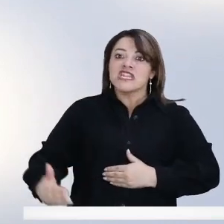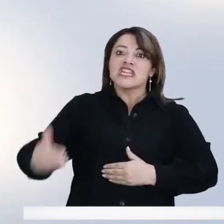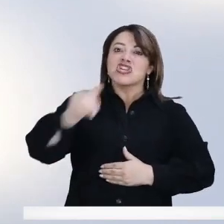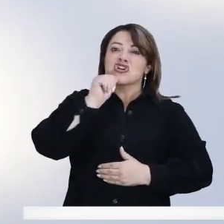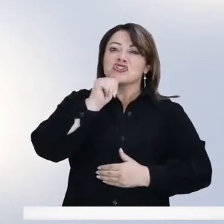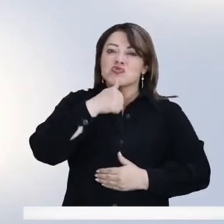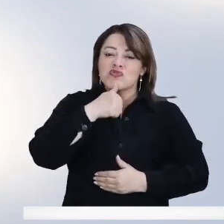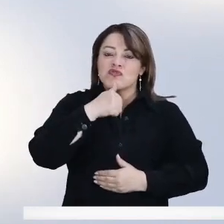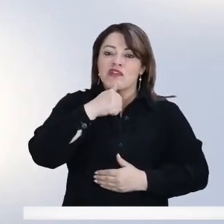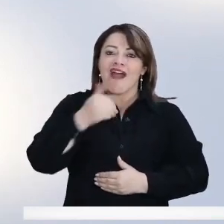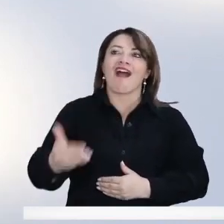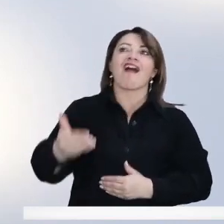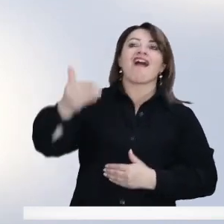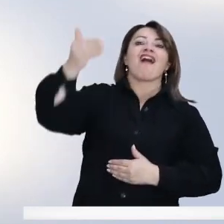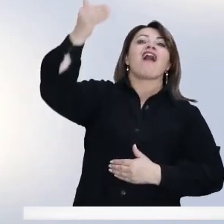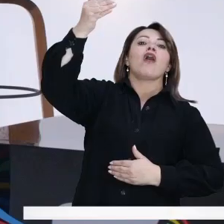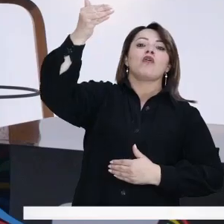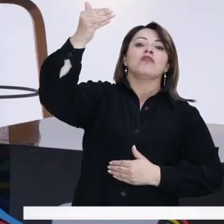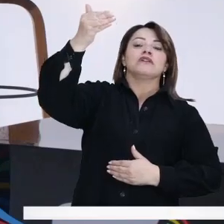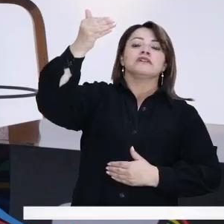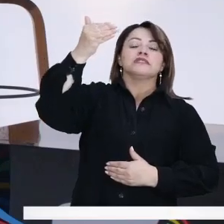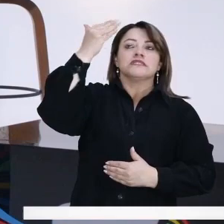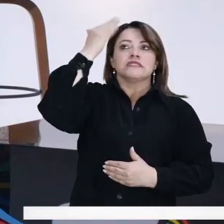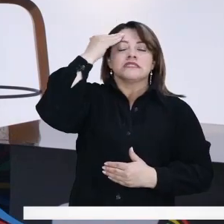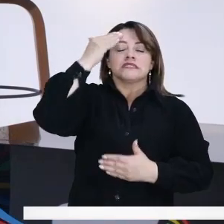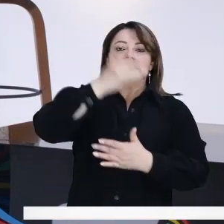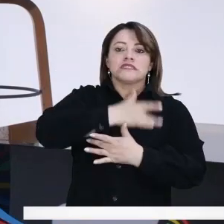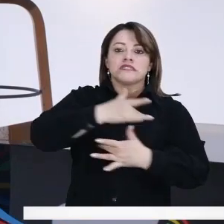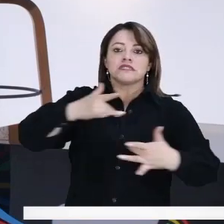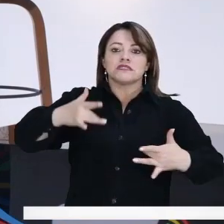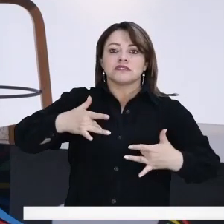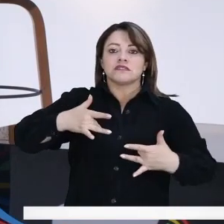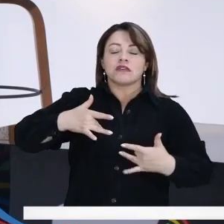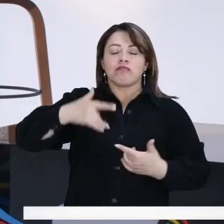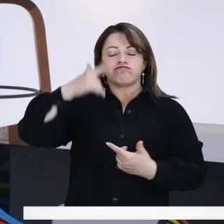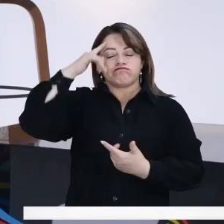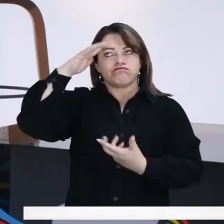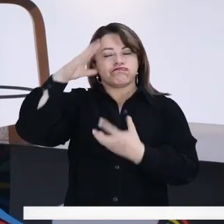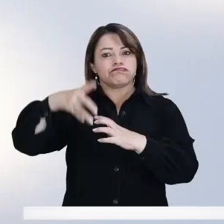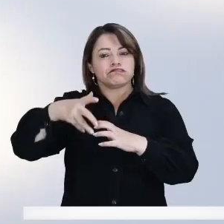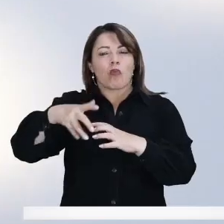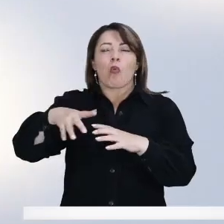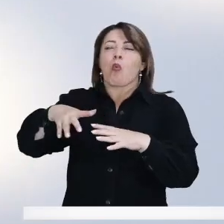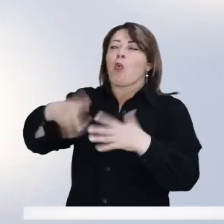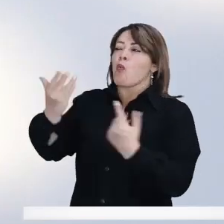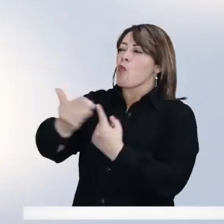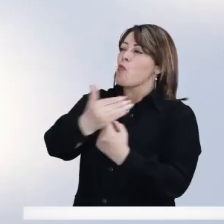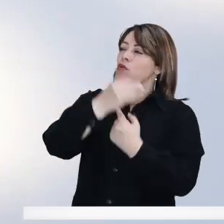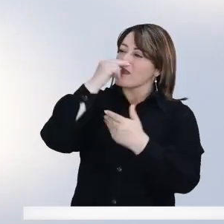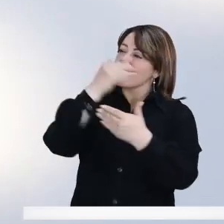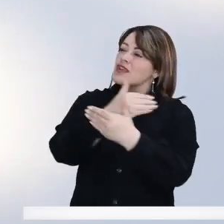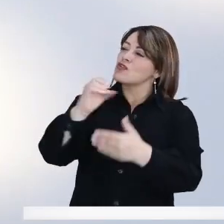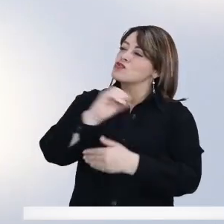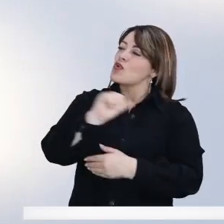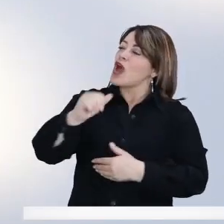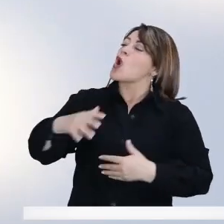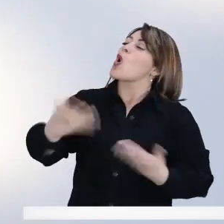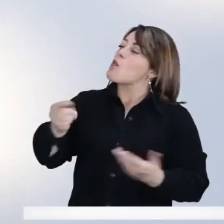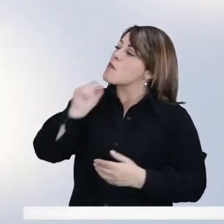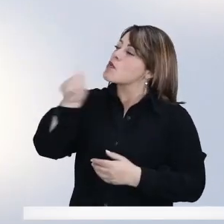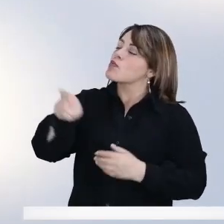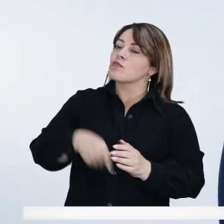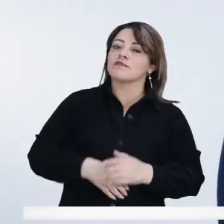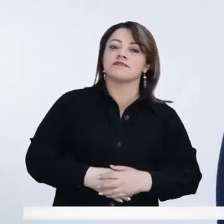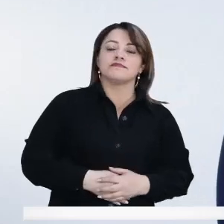manifestar en problemas de salud mental. ¿Cómo podemos llegar? ¿Qué se está haciendo para cuidar esos núcleos para poder proteger a los niños y las niñas?